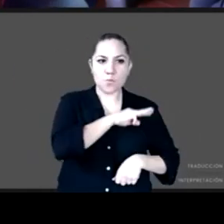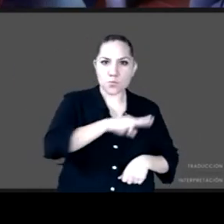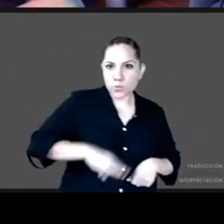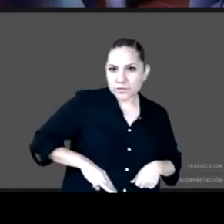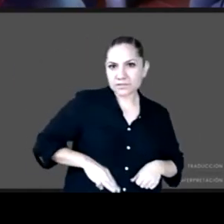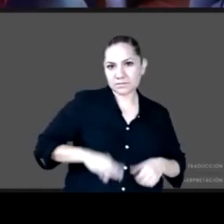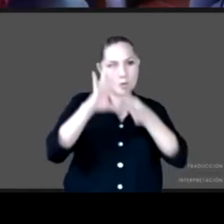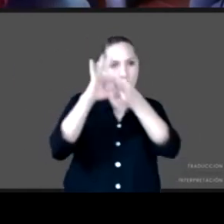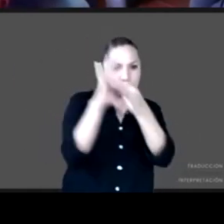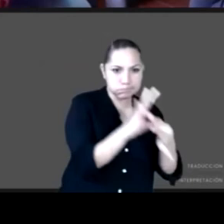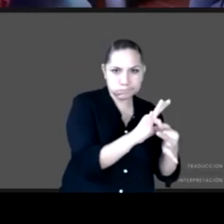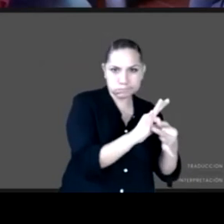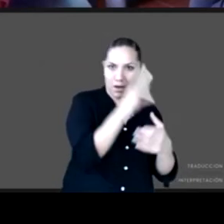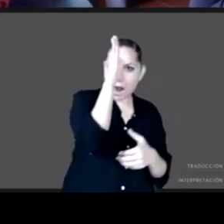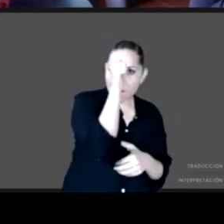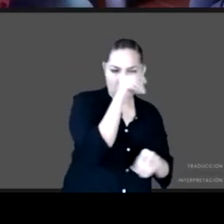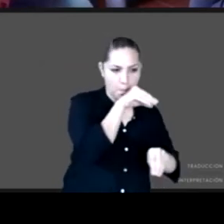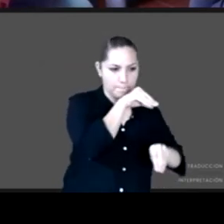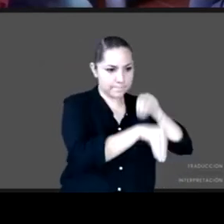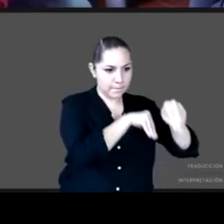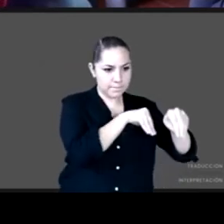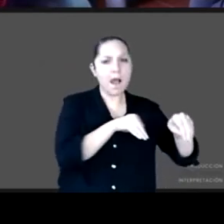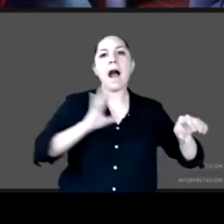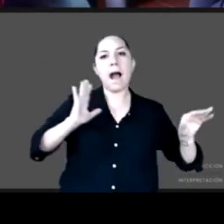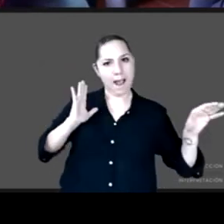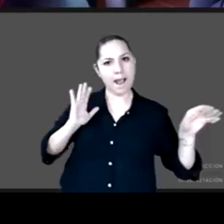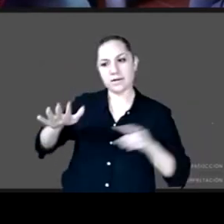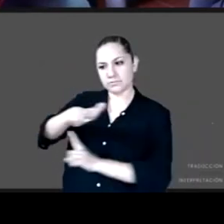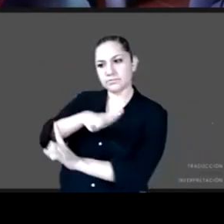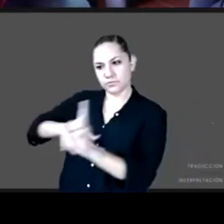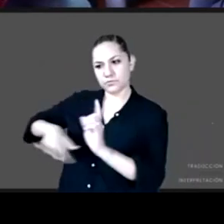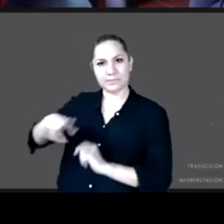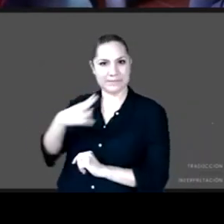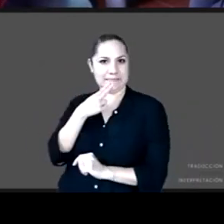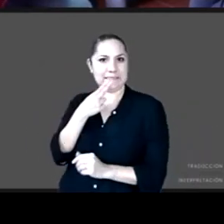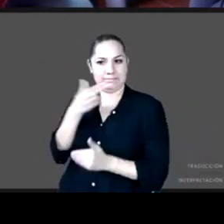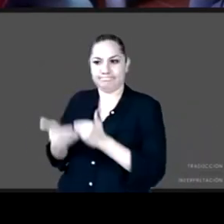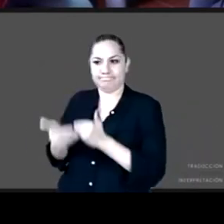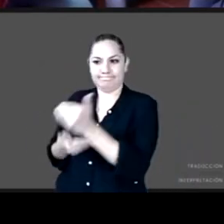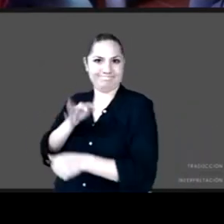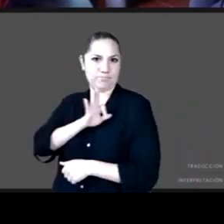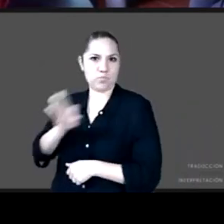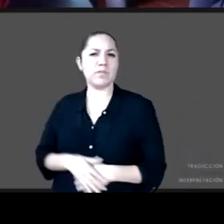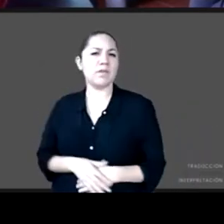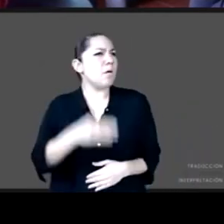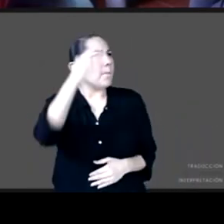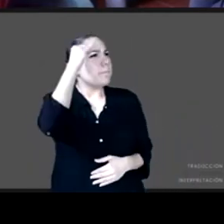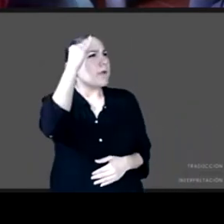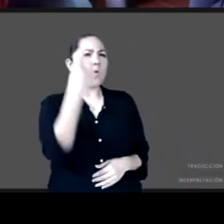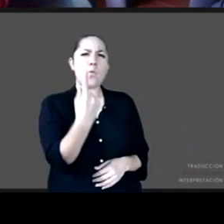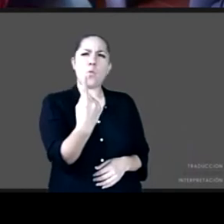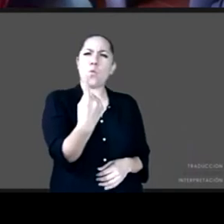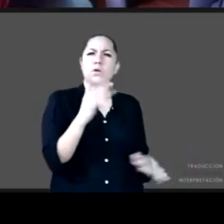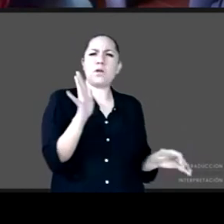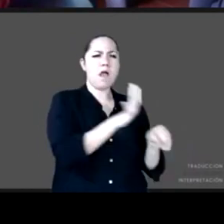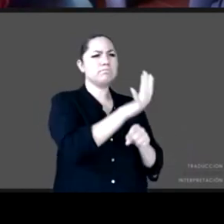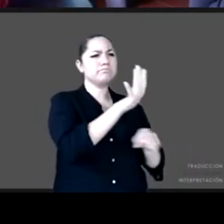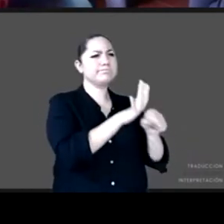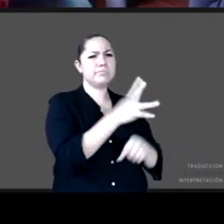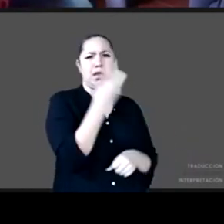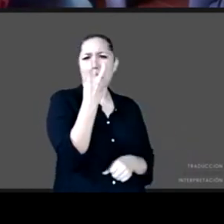Una política solamente por el hecho de ser dictada no llega a ser operativa, a ser